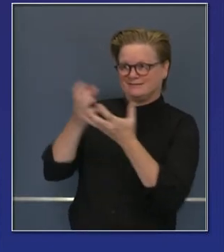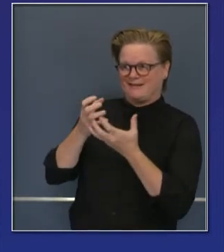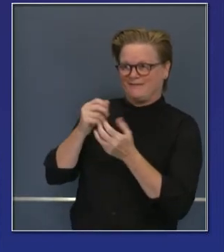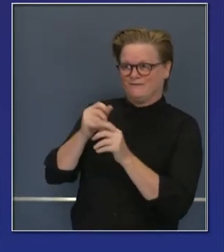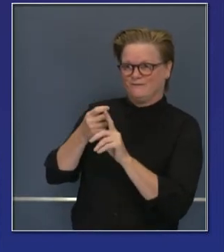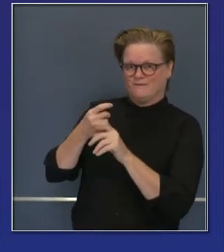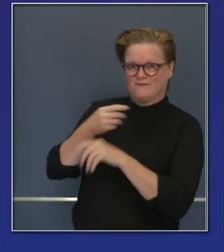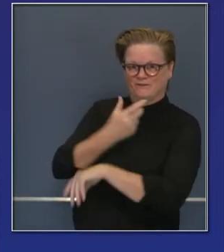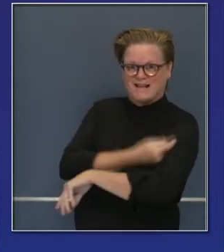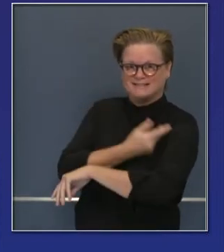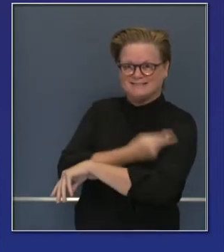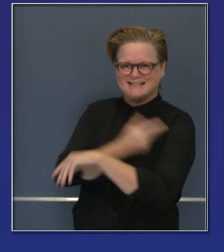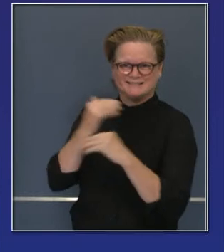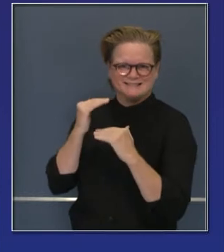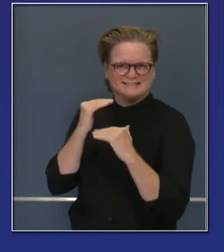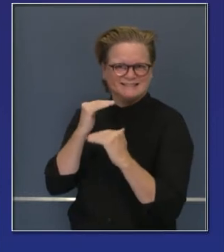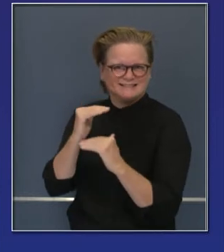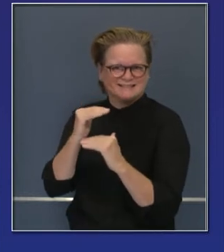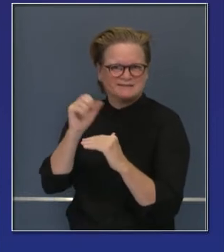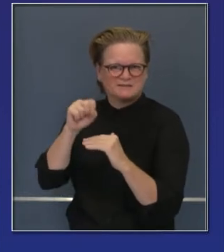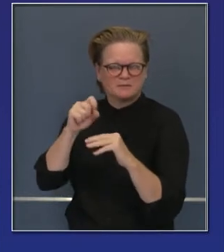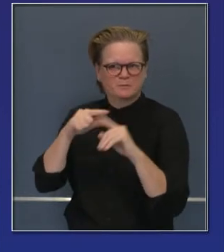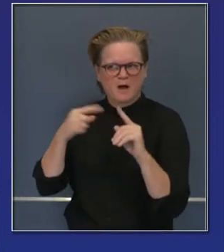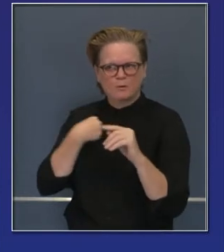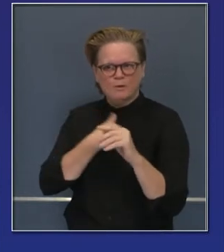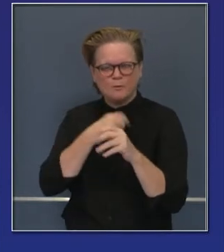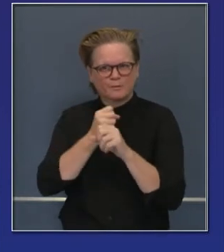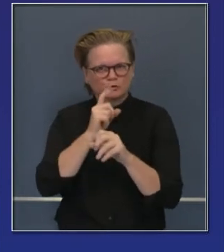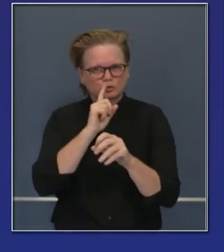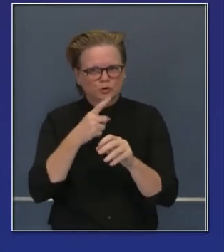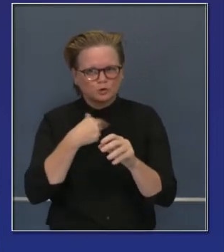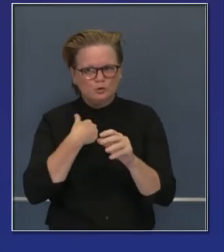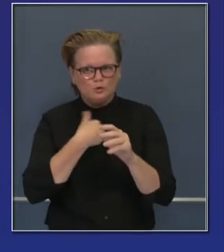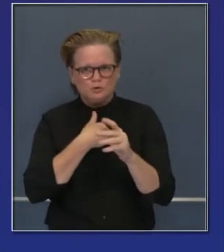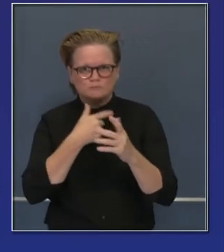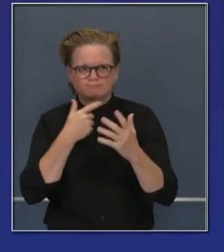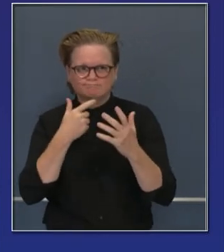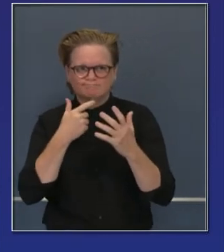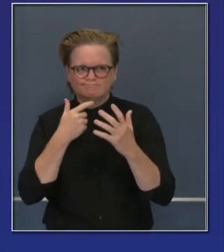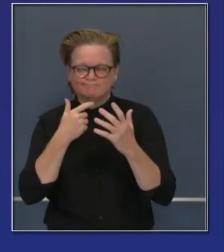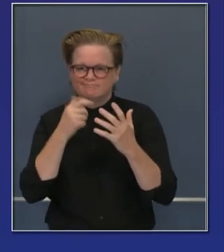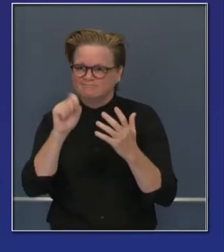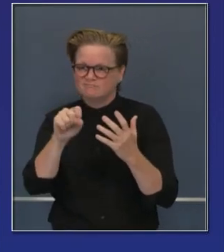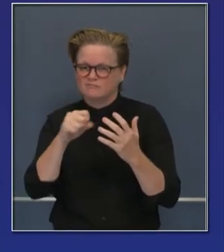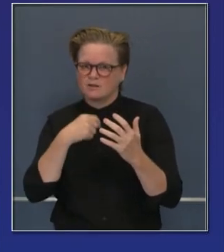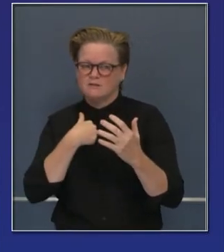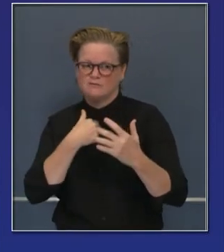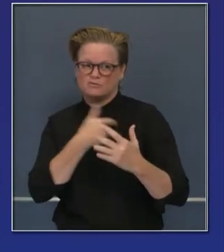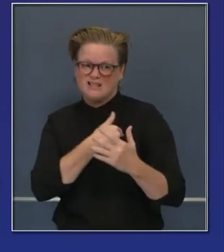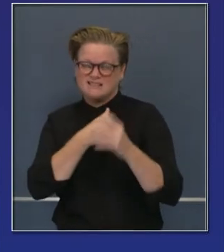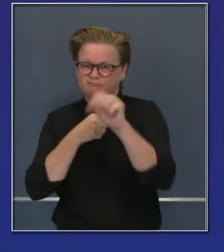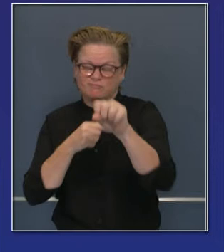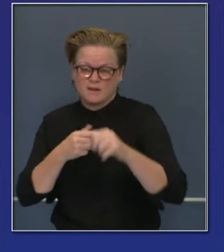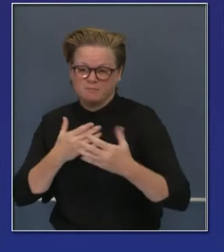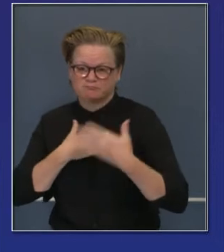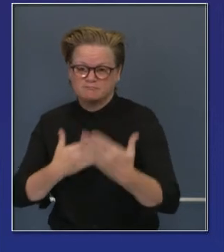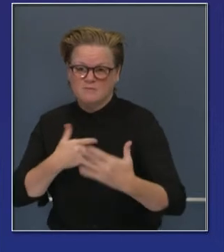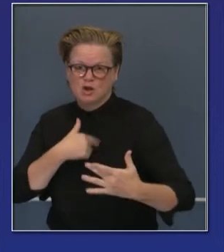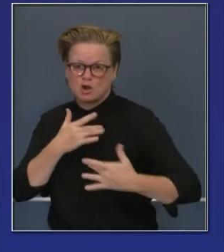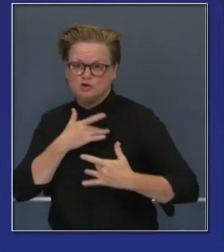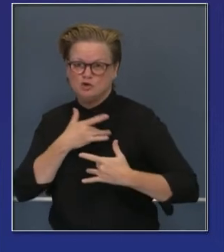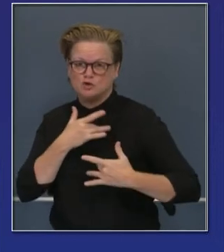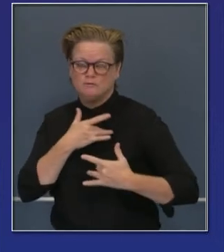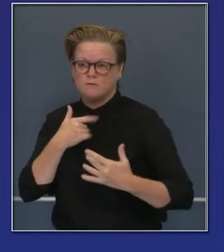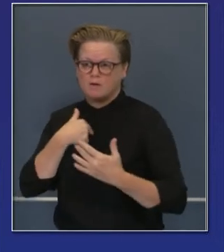de vacunas. Hay algo de preocupación de que, incluso combinando las